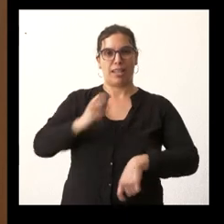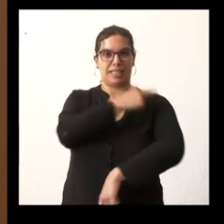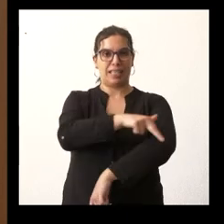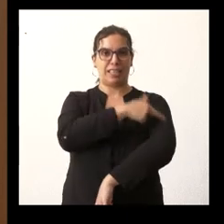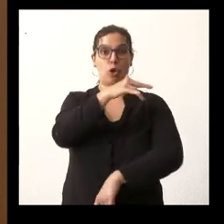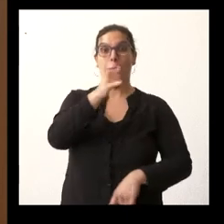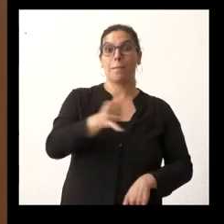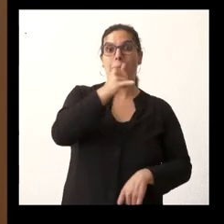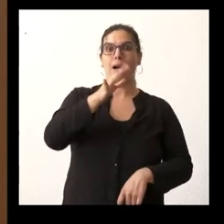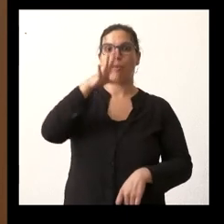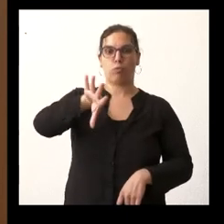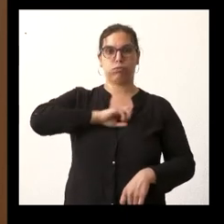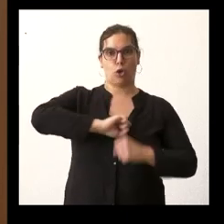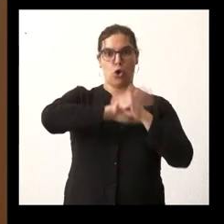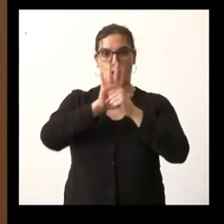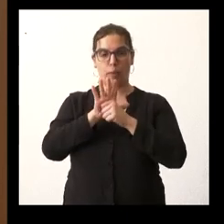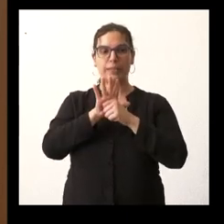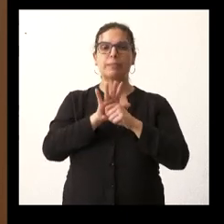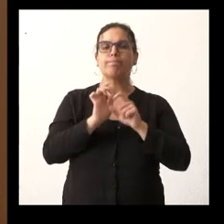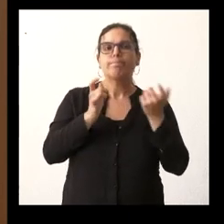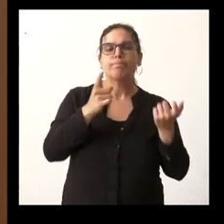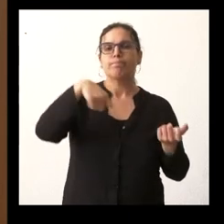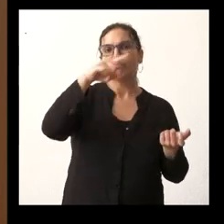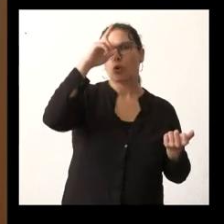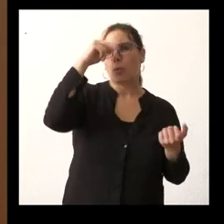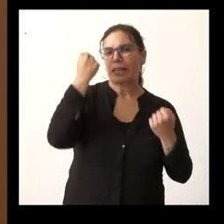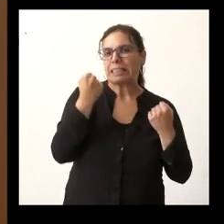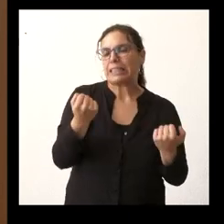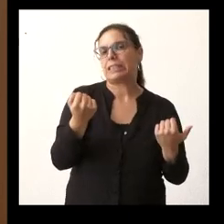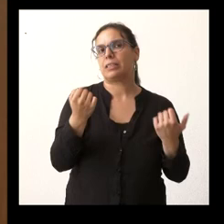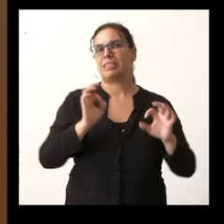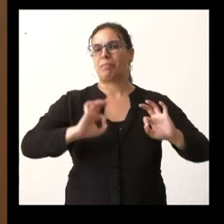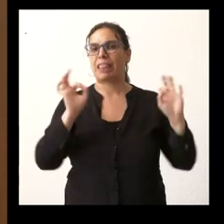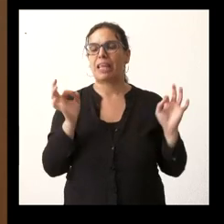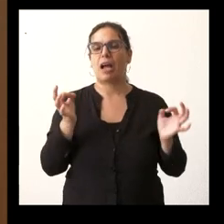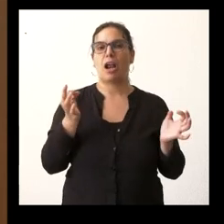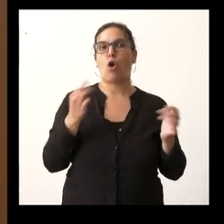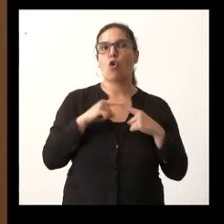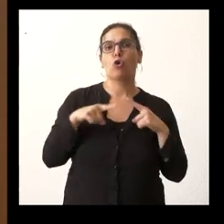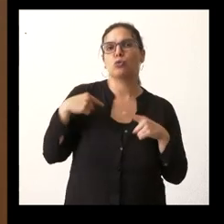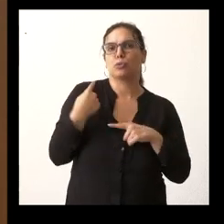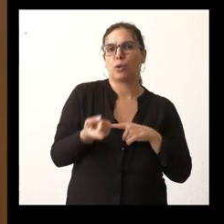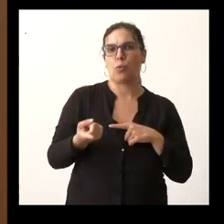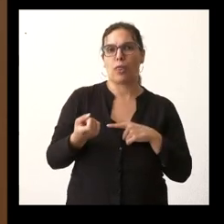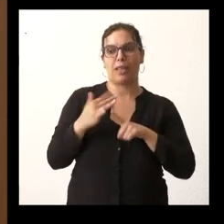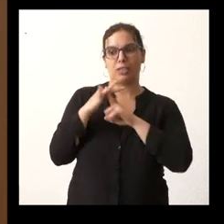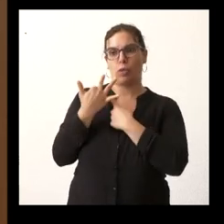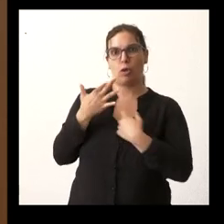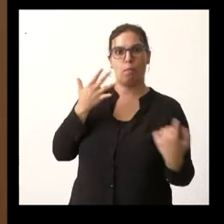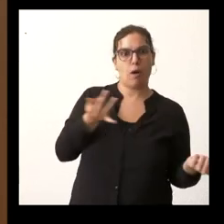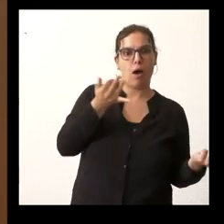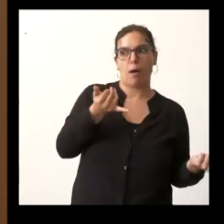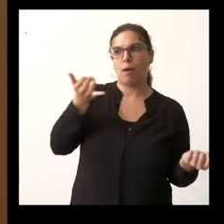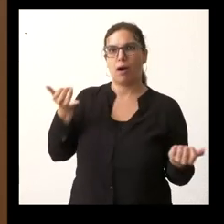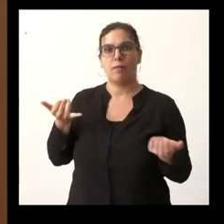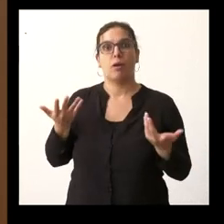no sé si esto preocupa especialmente está qué efectos está teniendo esta situación en la sanidad